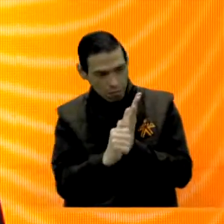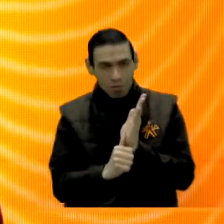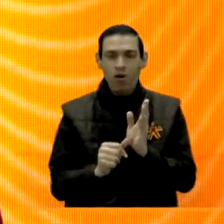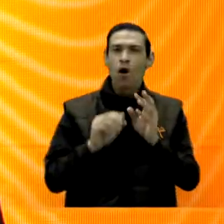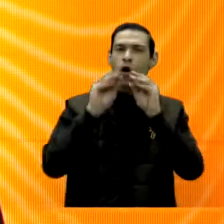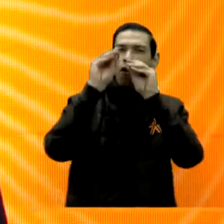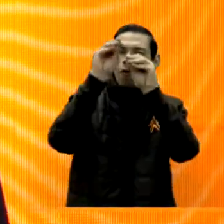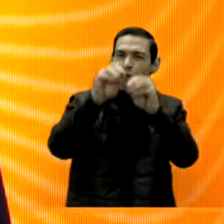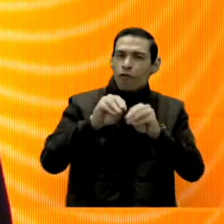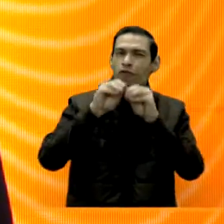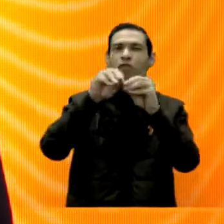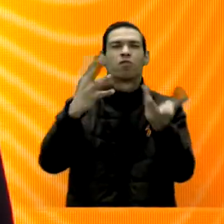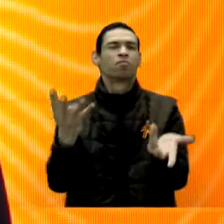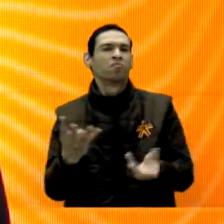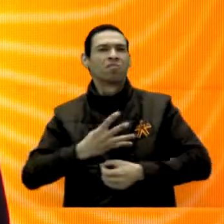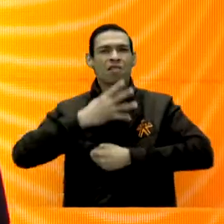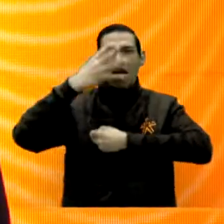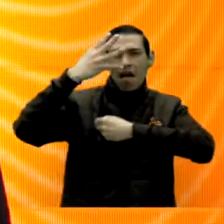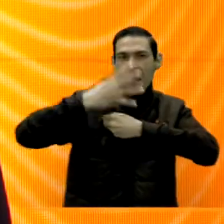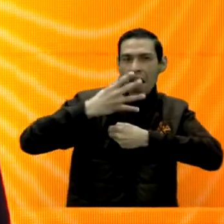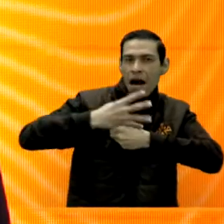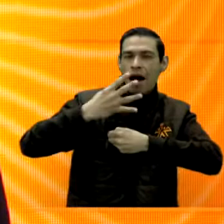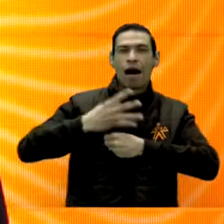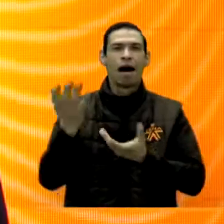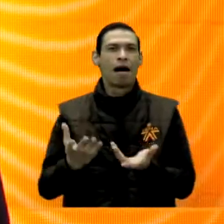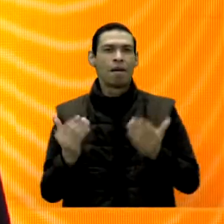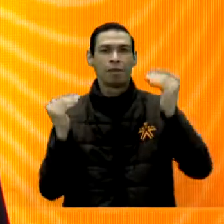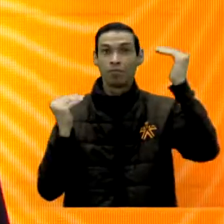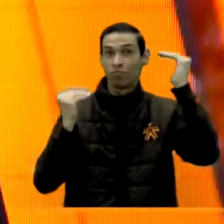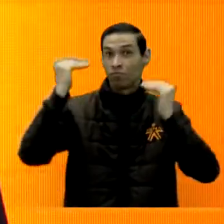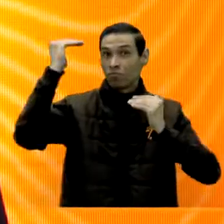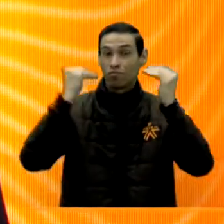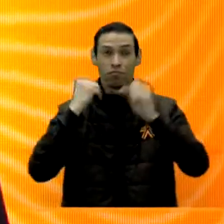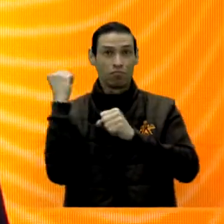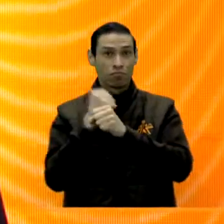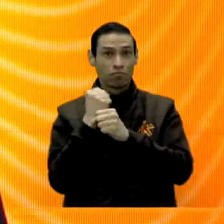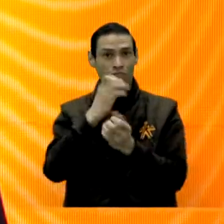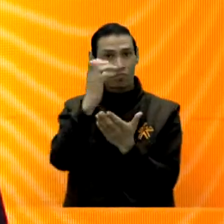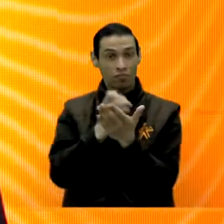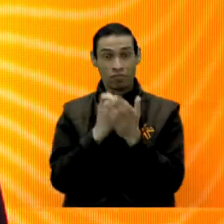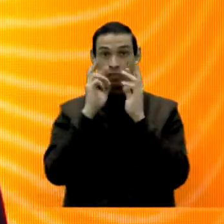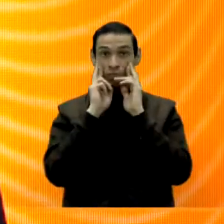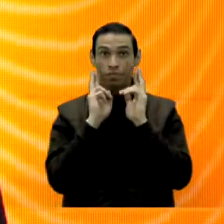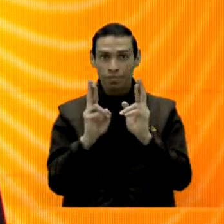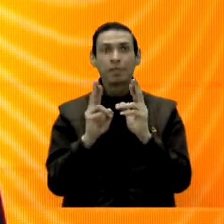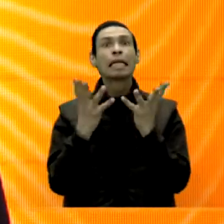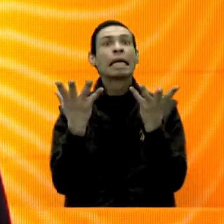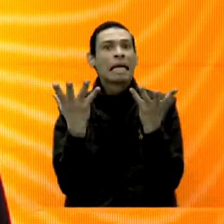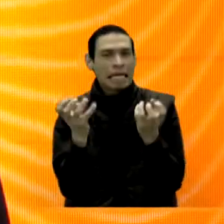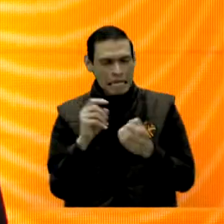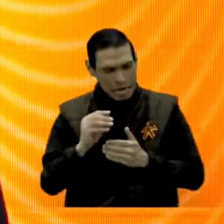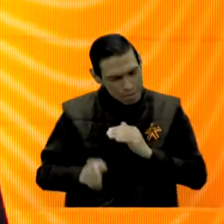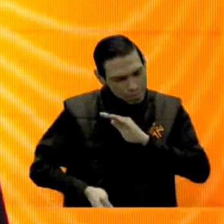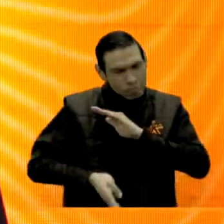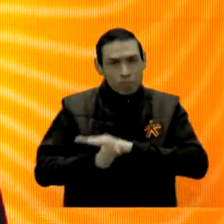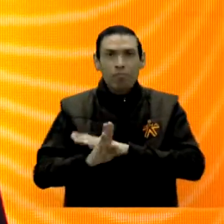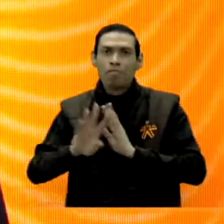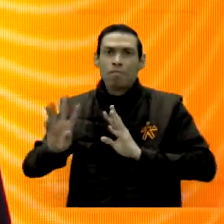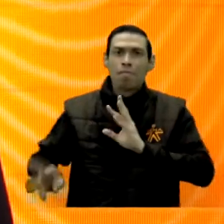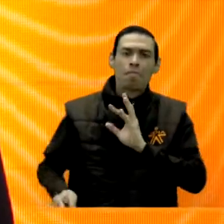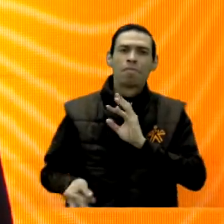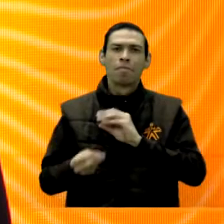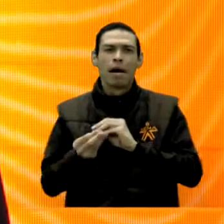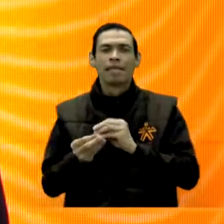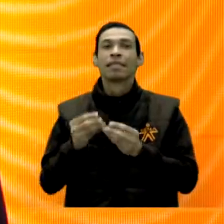de formación con la Agencia Pública de Empleo y certificaciones de competencias laborales, hemos querido dar un paso más allá